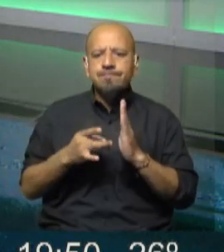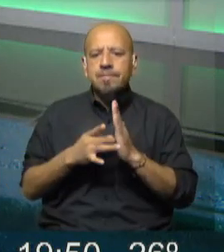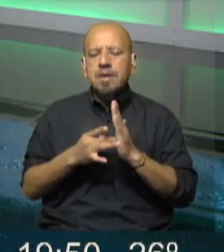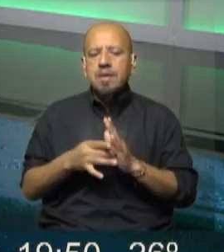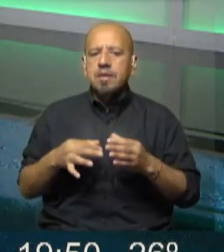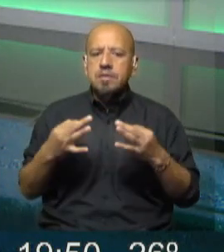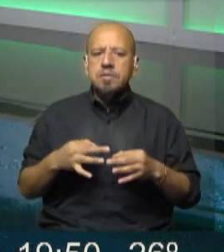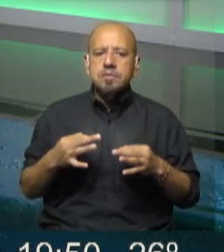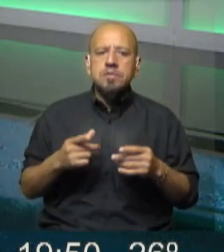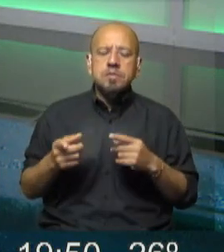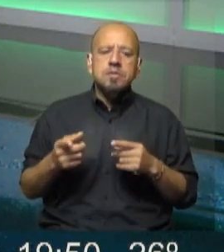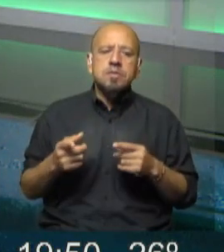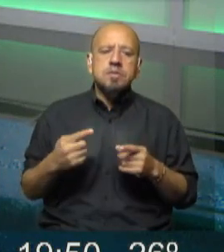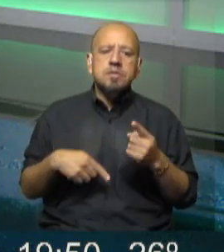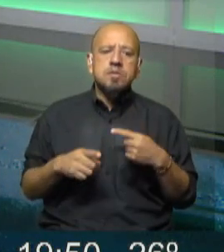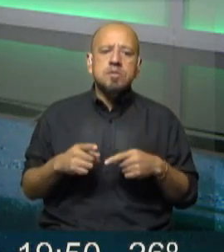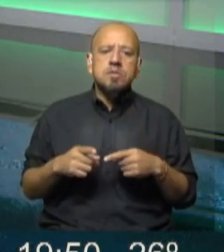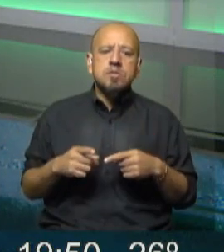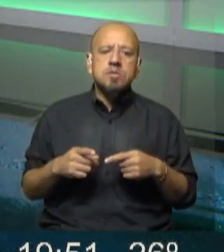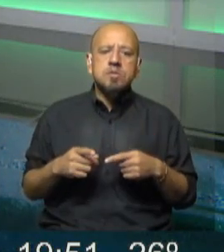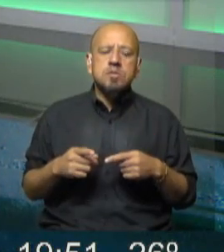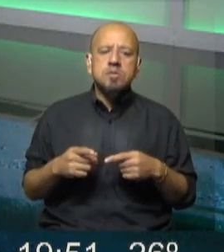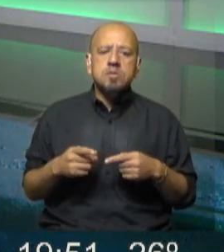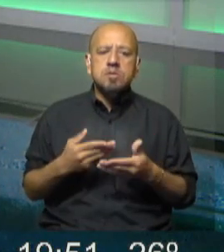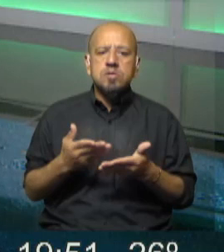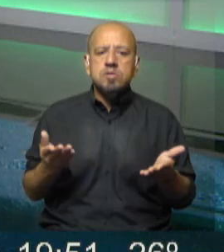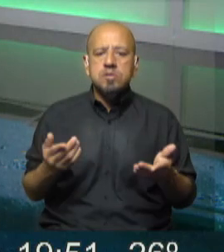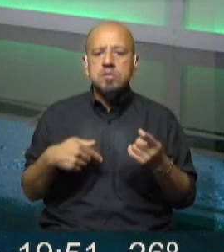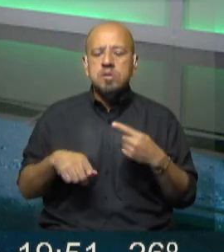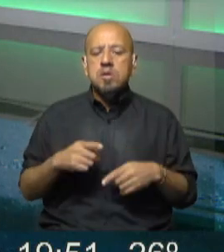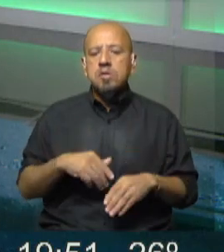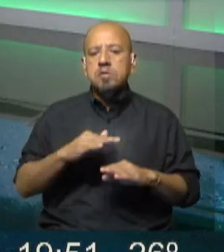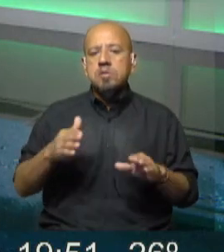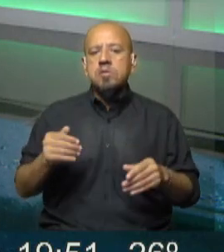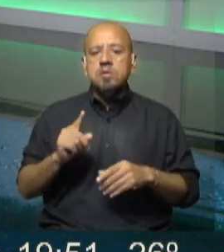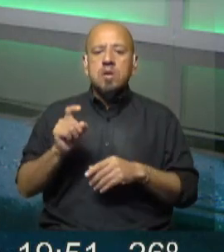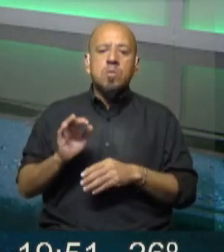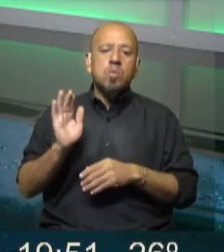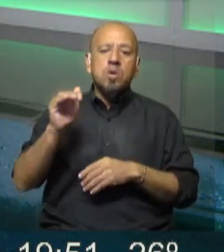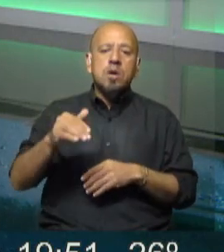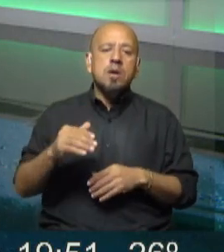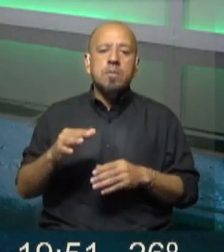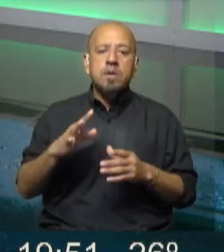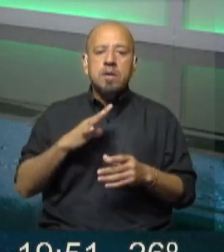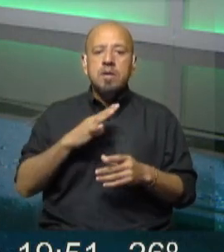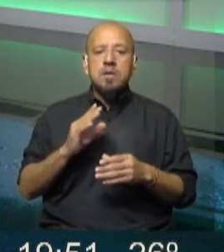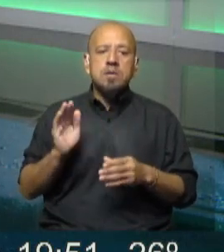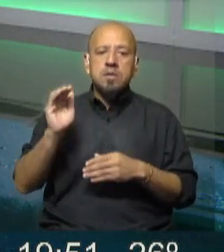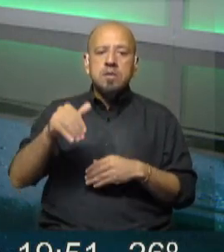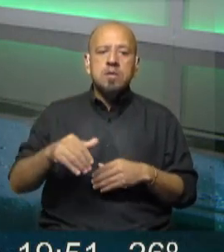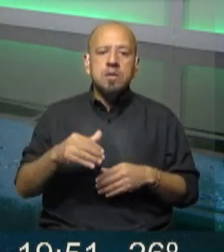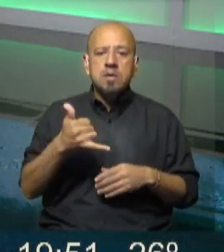de manera, bueno, perjudicial lo que es esta zona rompiente, ¿no?, porque para que haya una ola tiene que haber